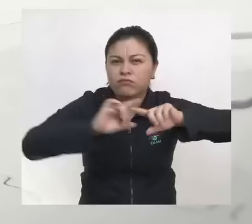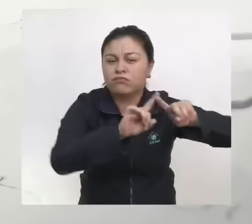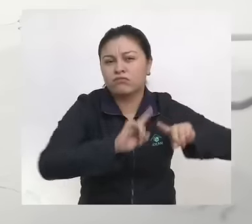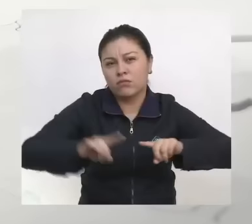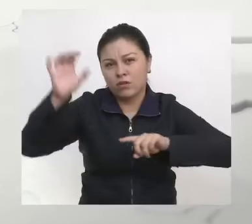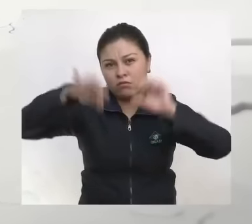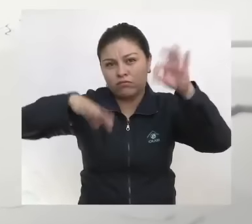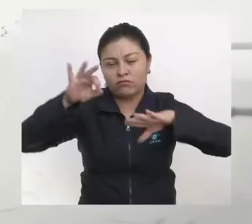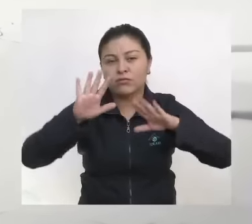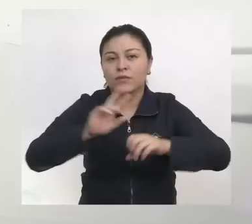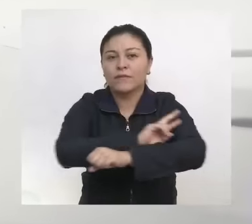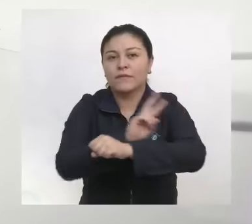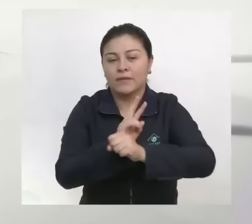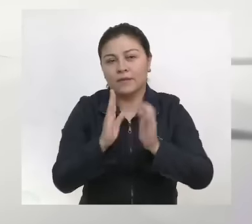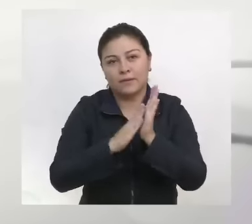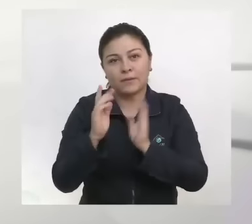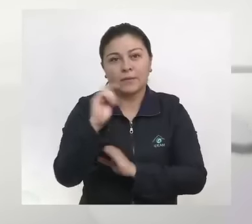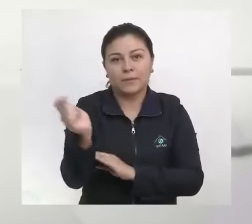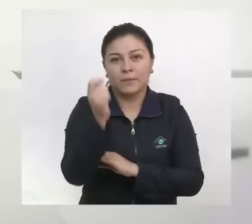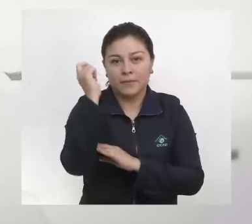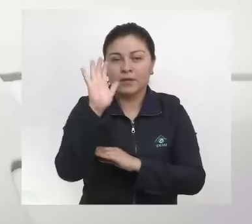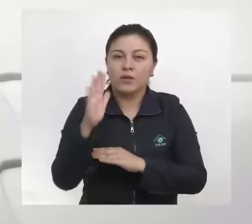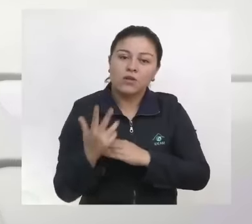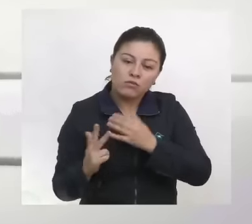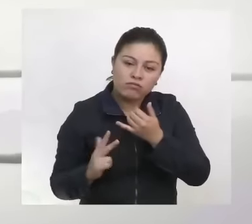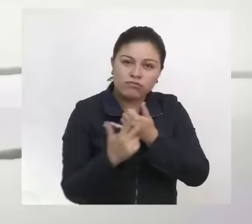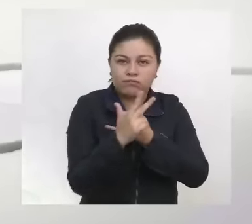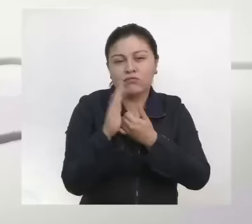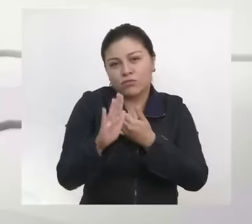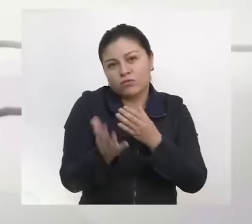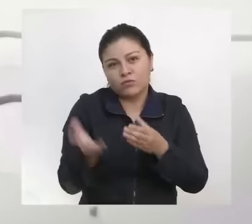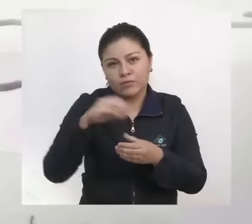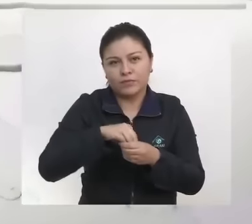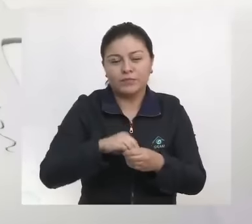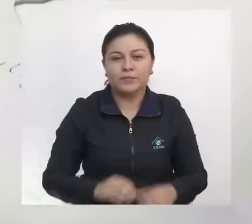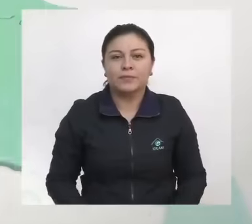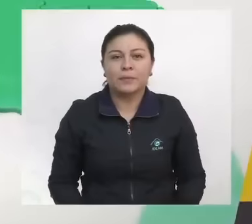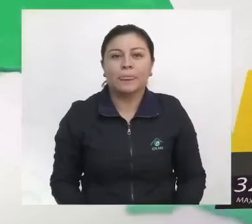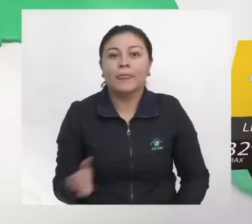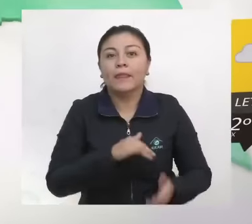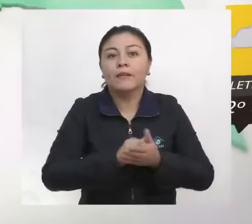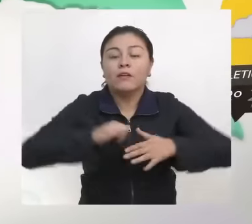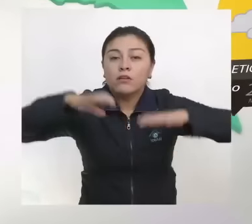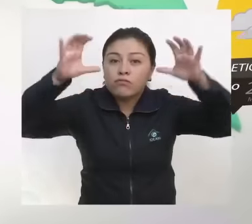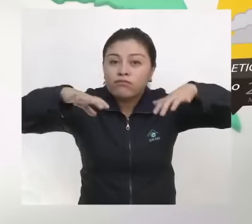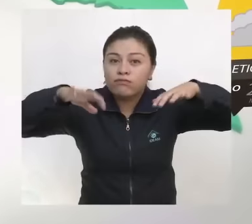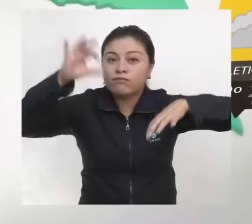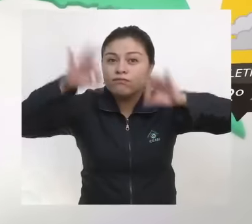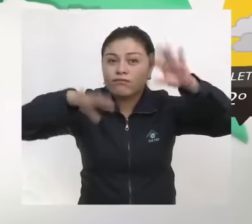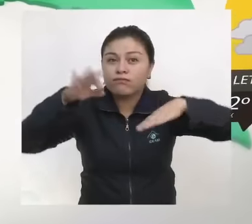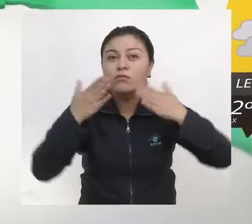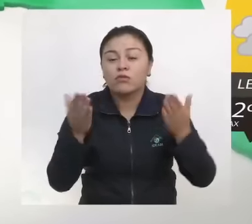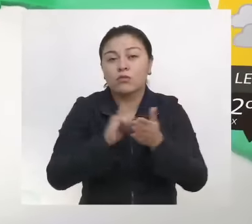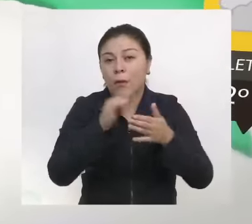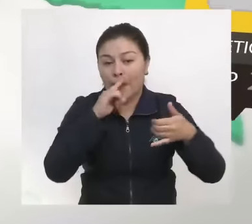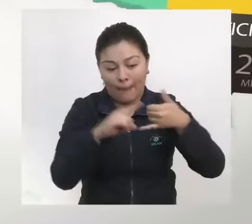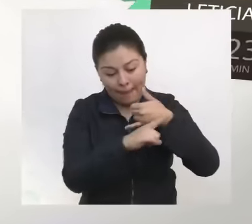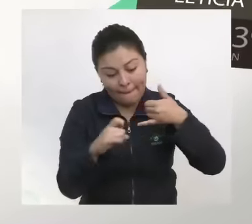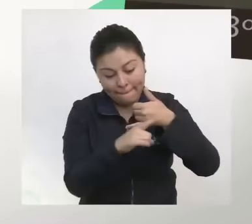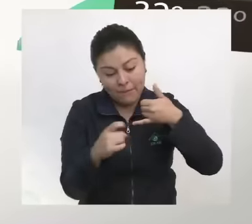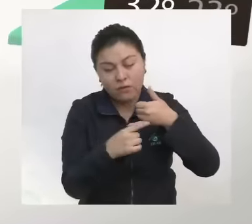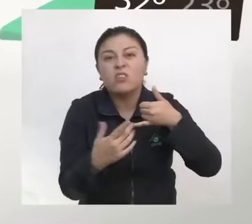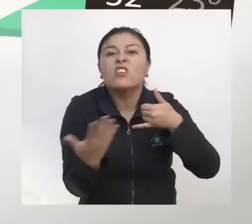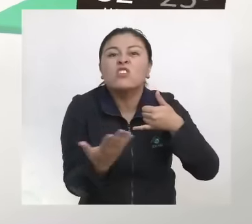y lloviznas en algunos sectores de Bichada, Meta y Piedemonte de la región. Lluvias y lloviznas también caerán sobre la